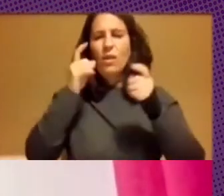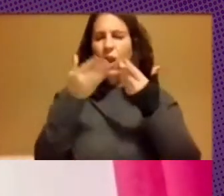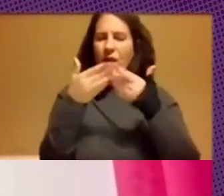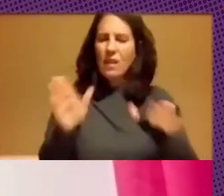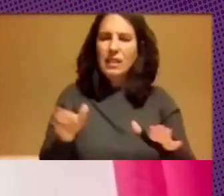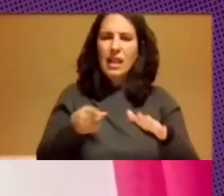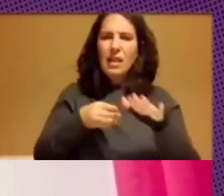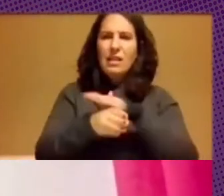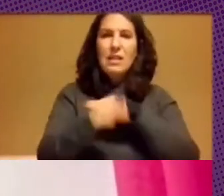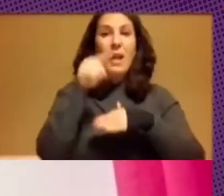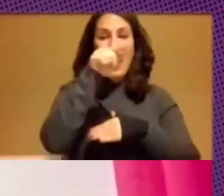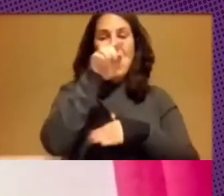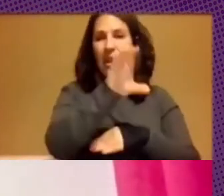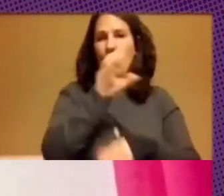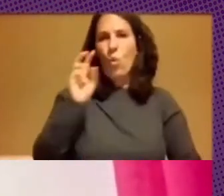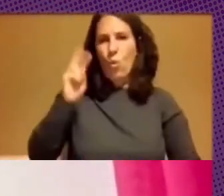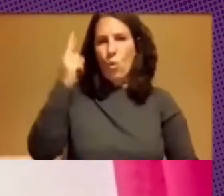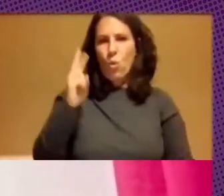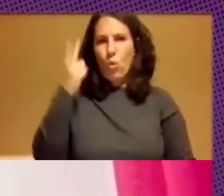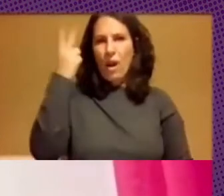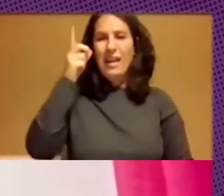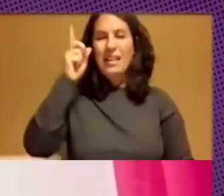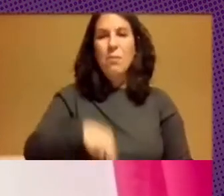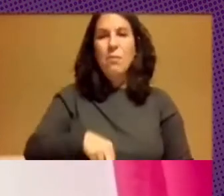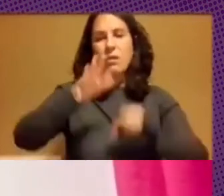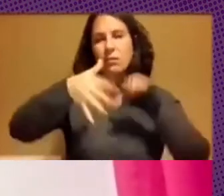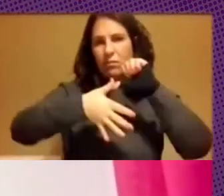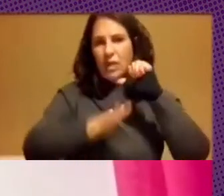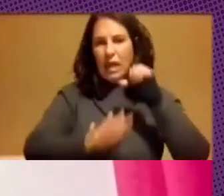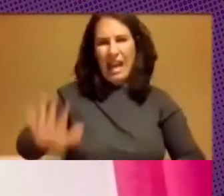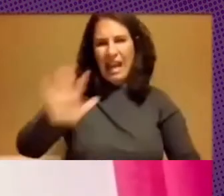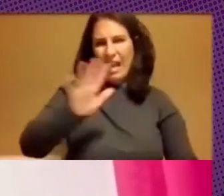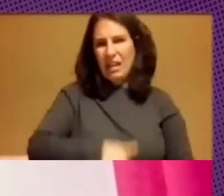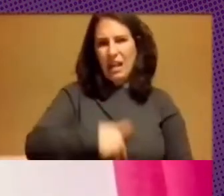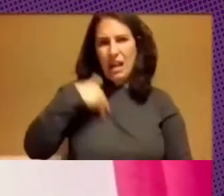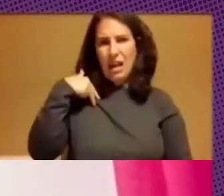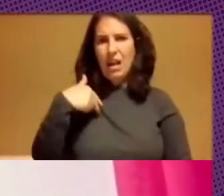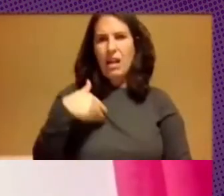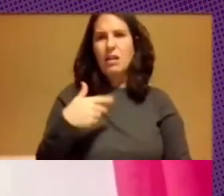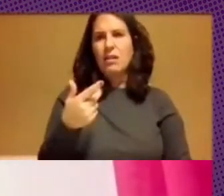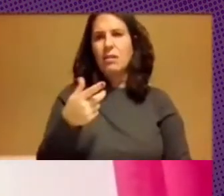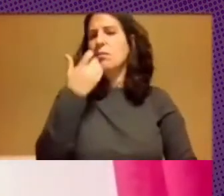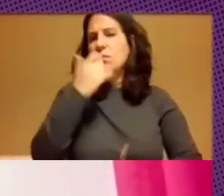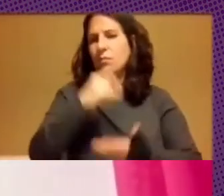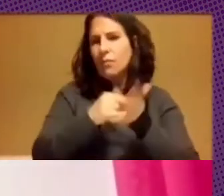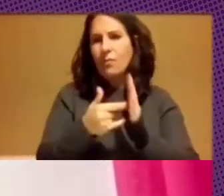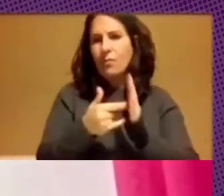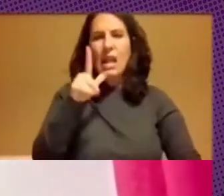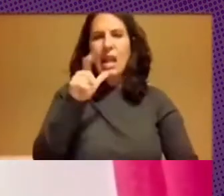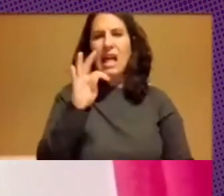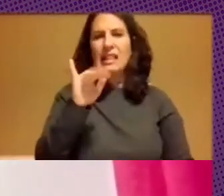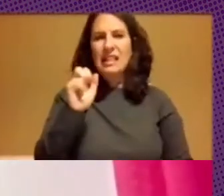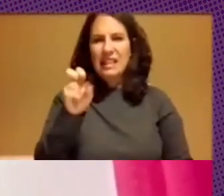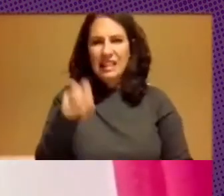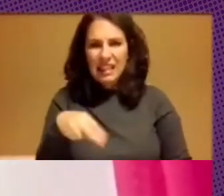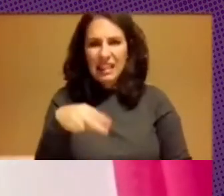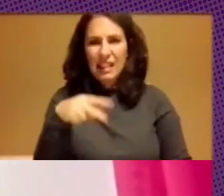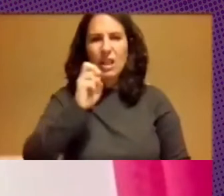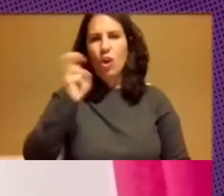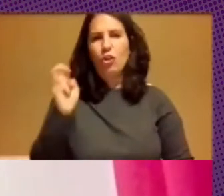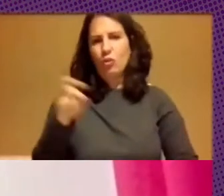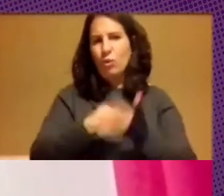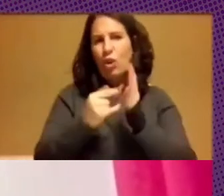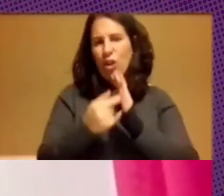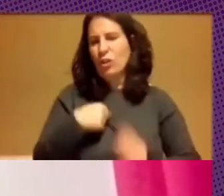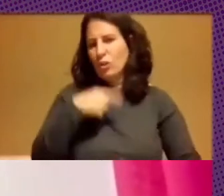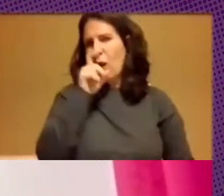accesible en Uruguay y también en la región iberoamericana. Y recordando, por ejemplo, proyectos como Latin u otros que sé que es los que ha